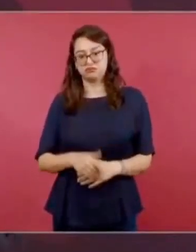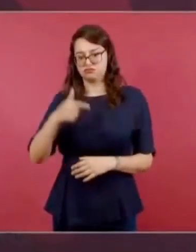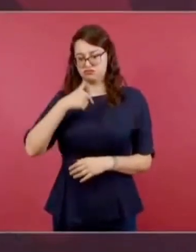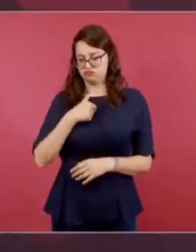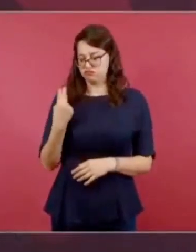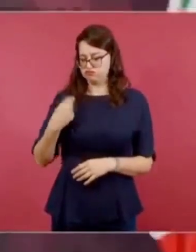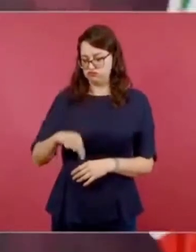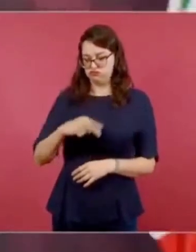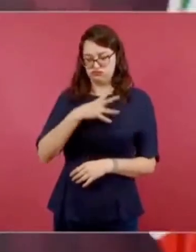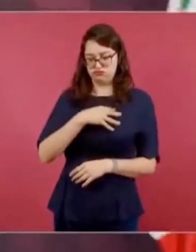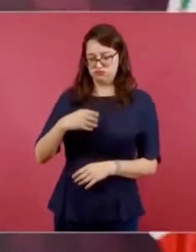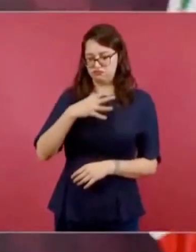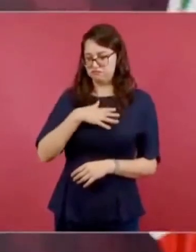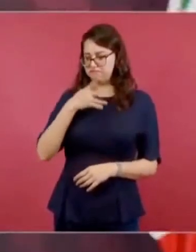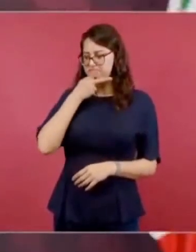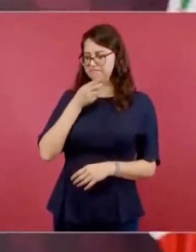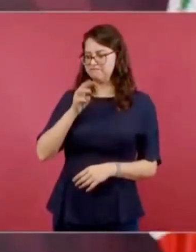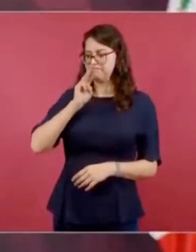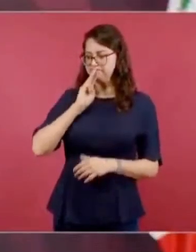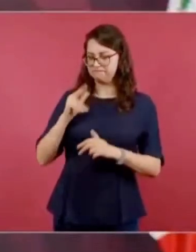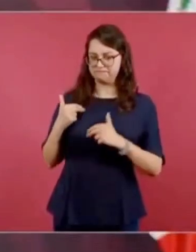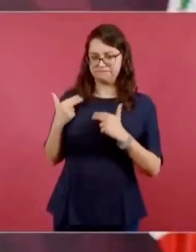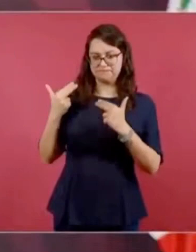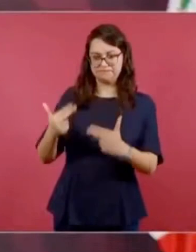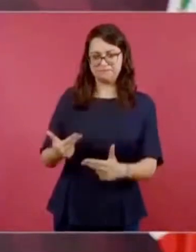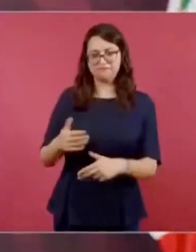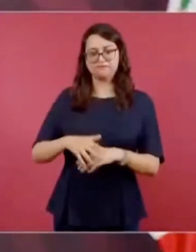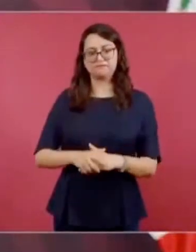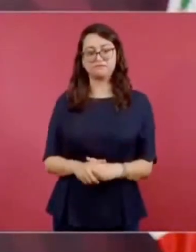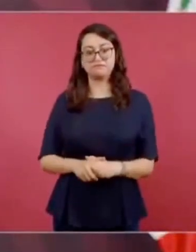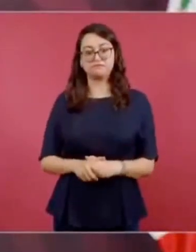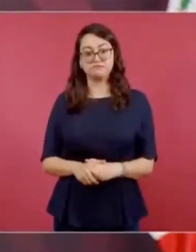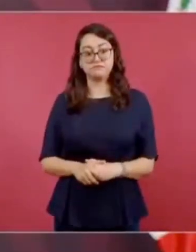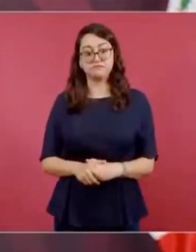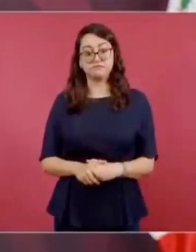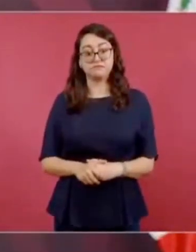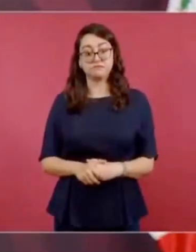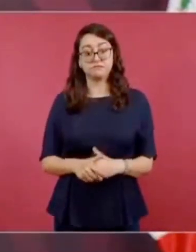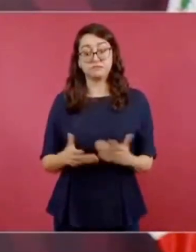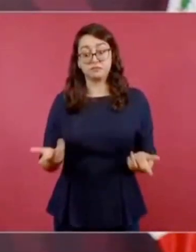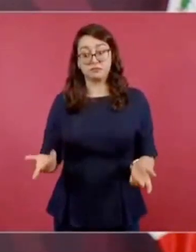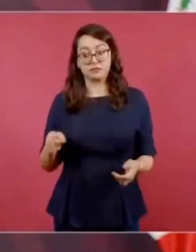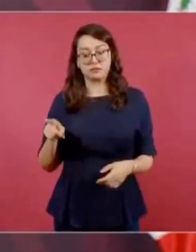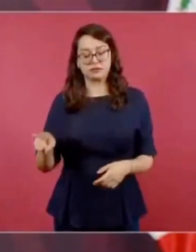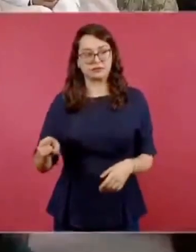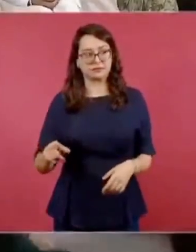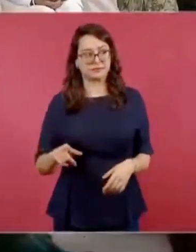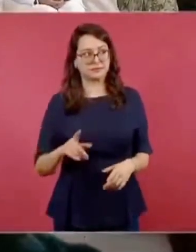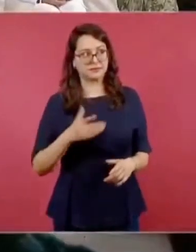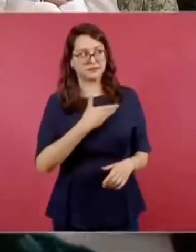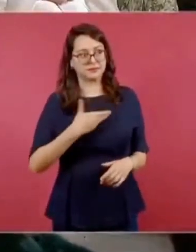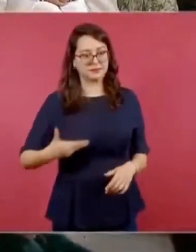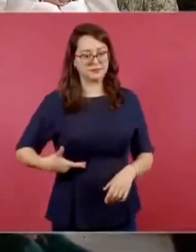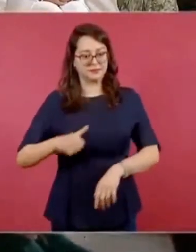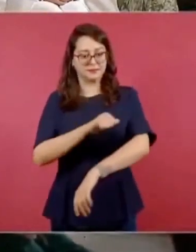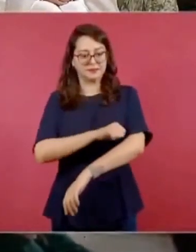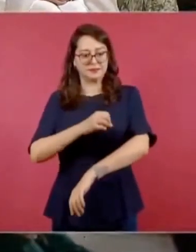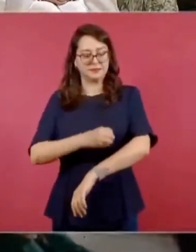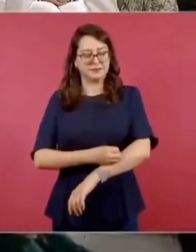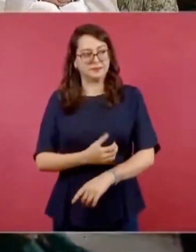hijo de mis padres. Bueno, don Jesús, rompe su silencio el presidente Obregó.